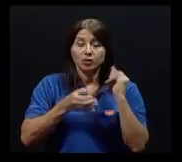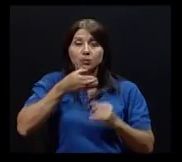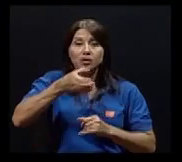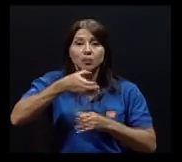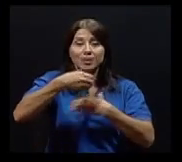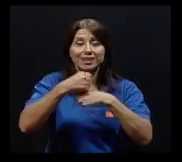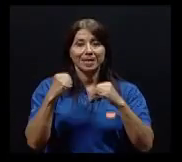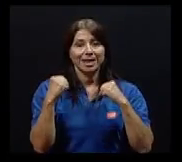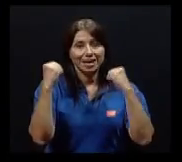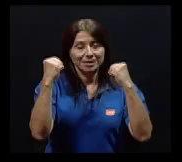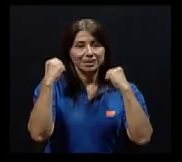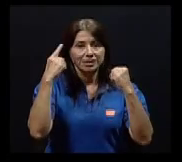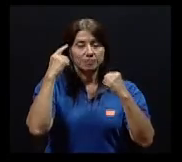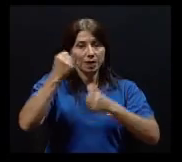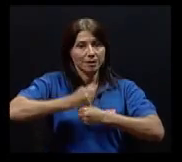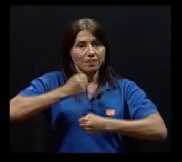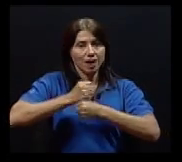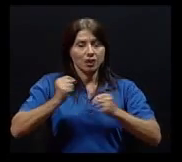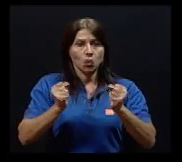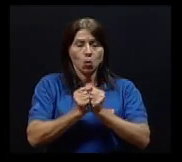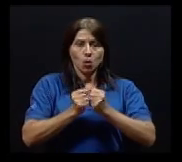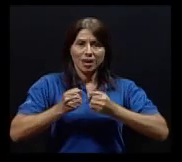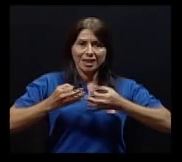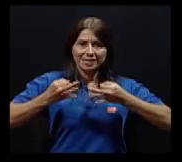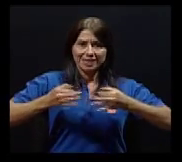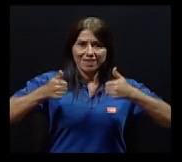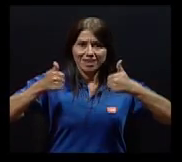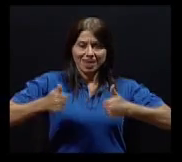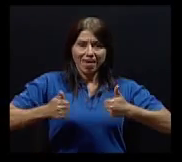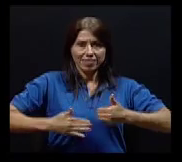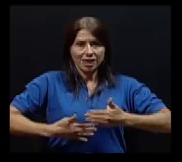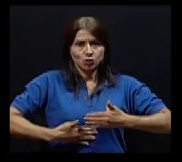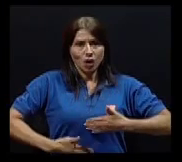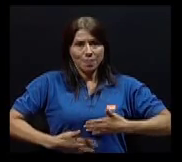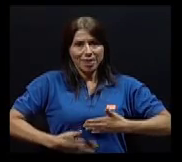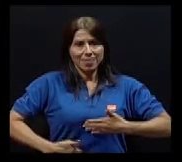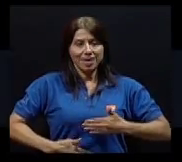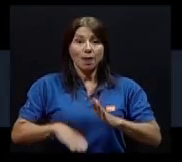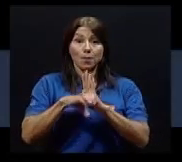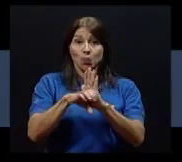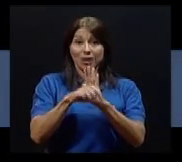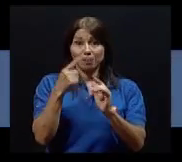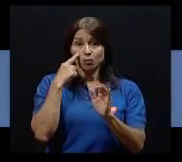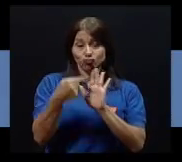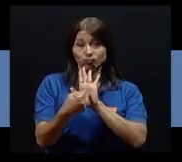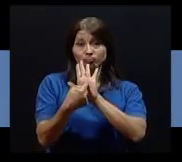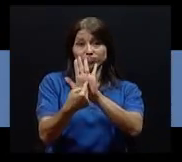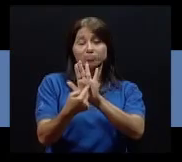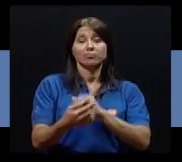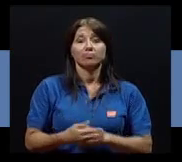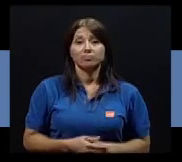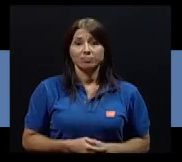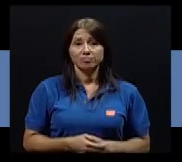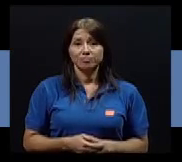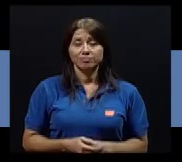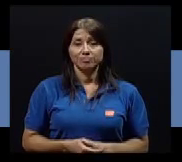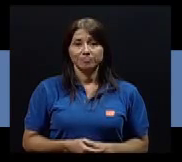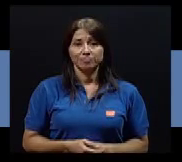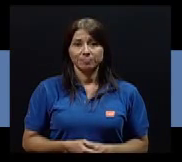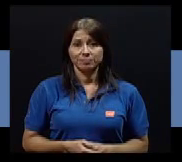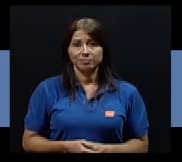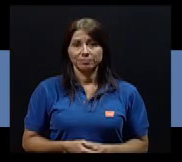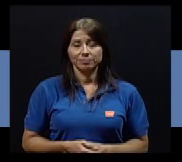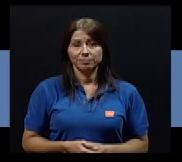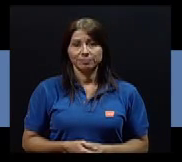último, se recomienda realizar ejercicios para trabajar la estabilidad de la zona media o abdominal. Por ejemplo, planchas, en las que se